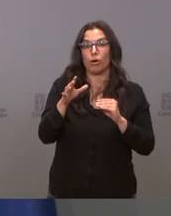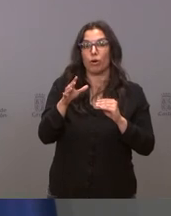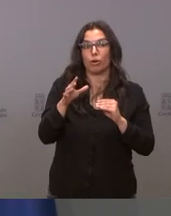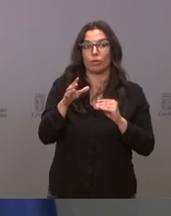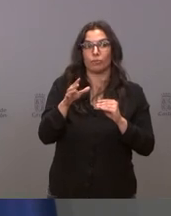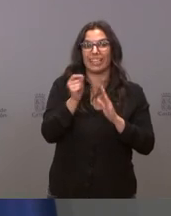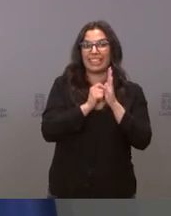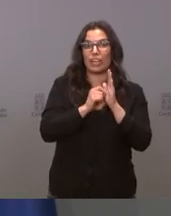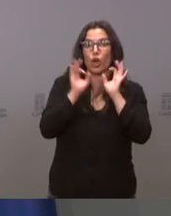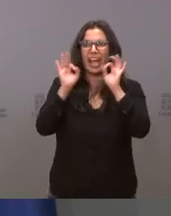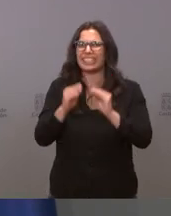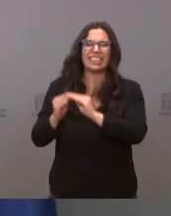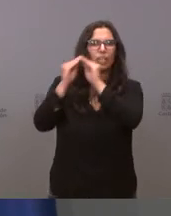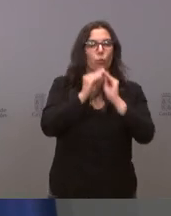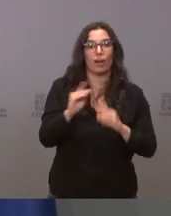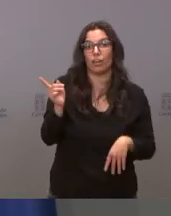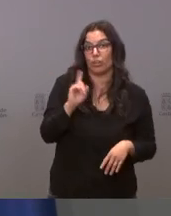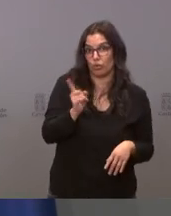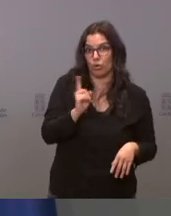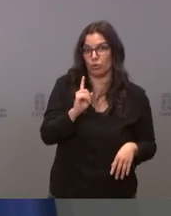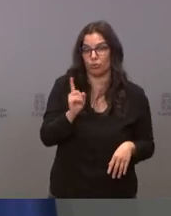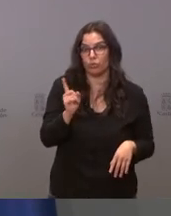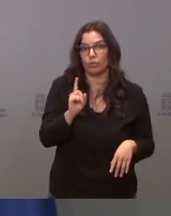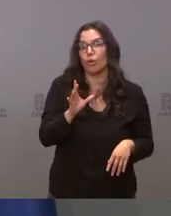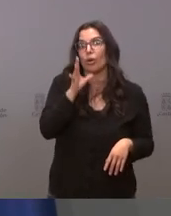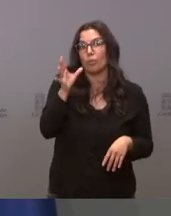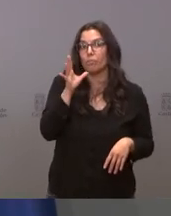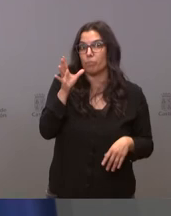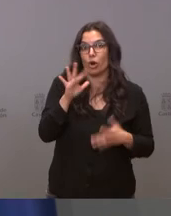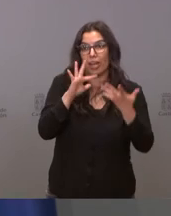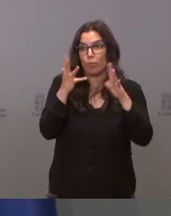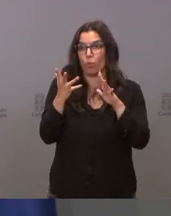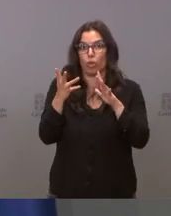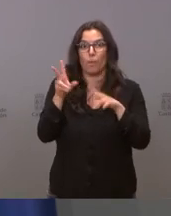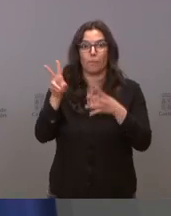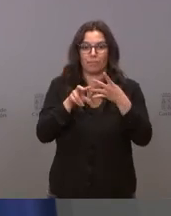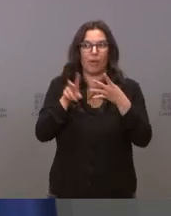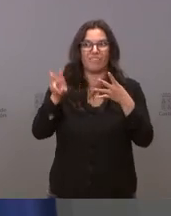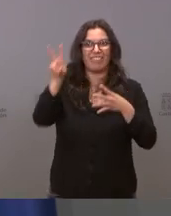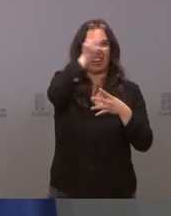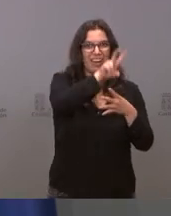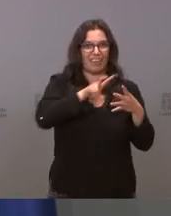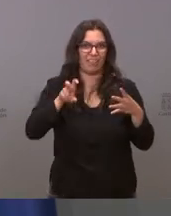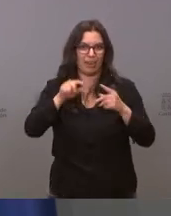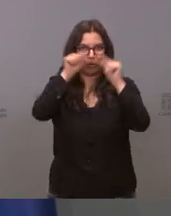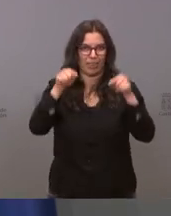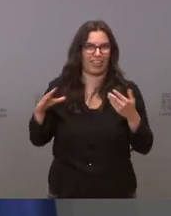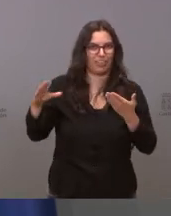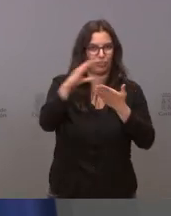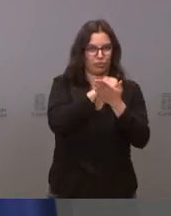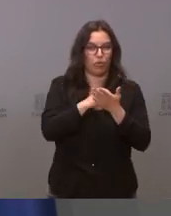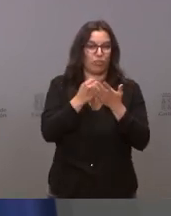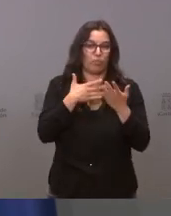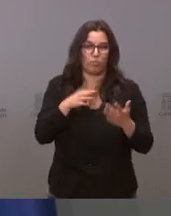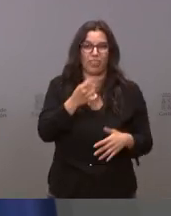una decisión en el conjunto de la comunidad sino porque la evolución de la incidencia hace muy posible que estemos por debajo de los